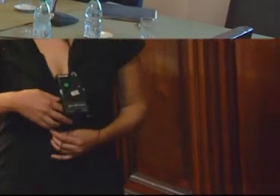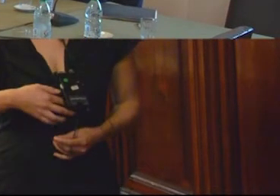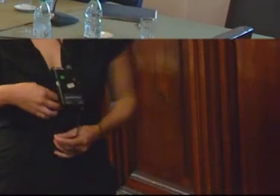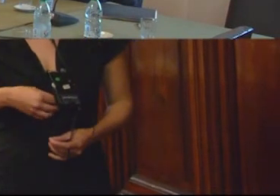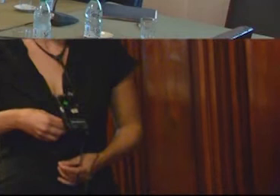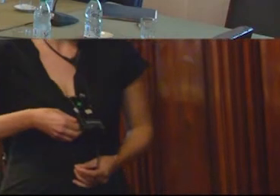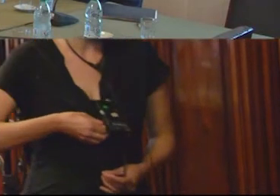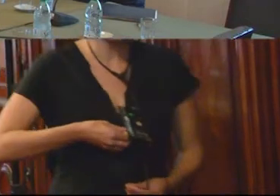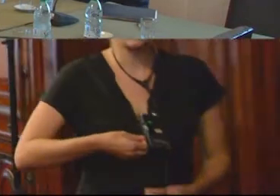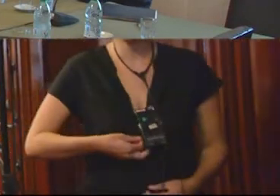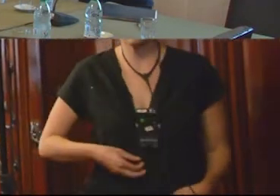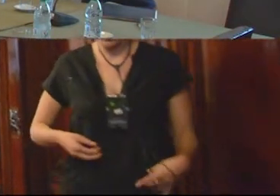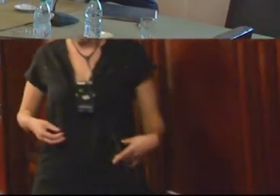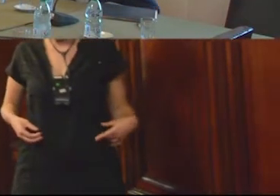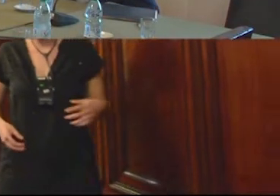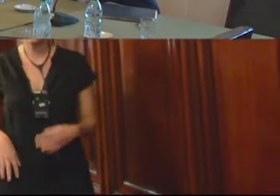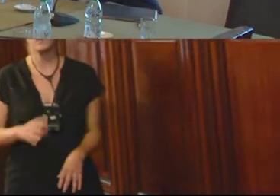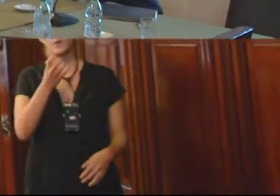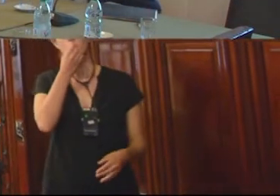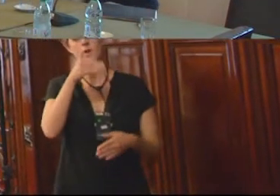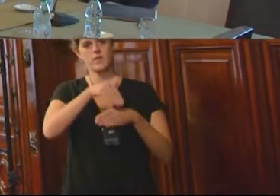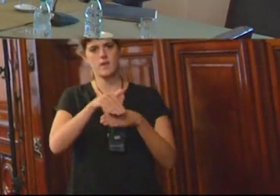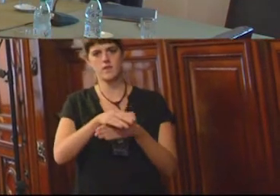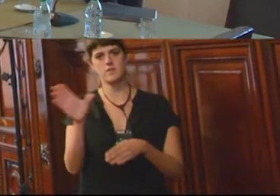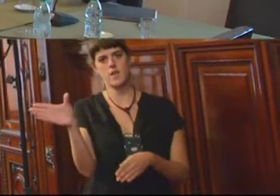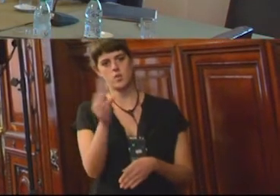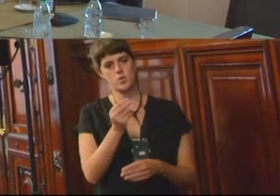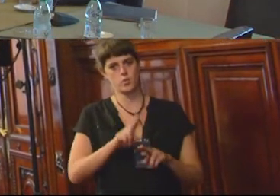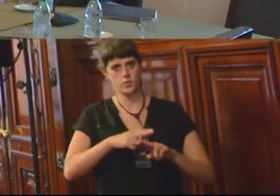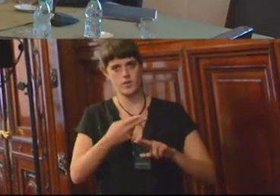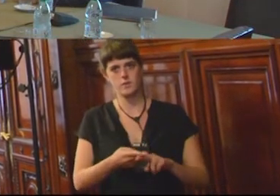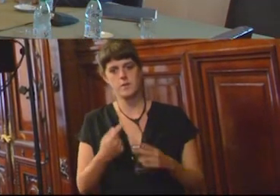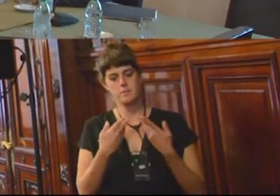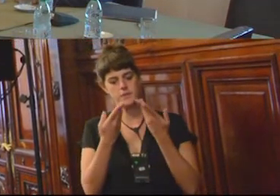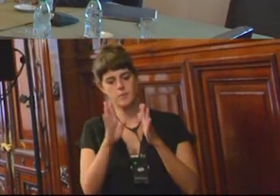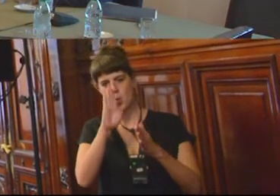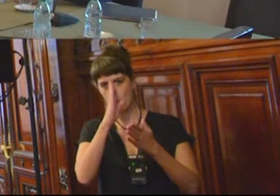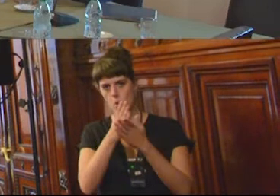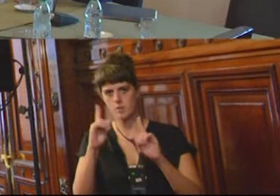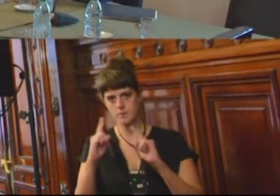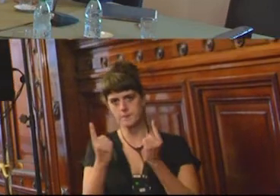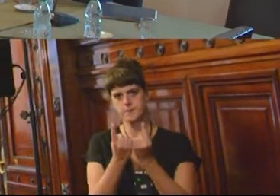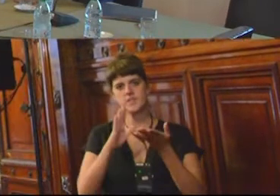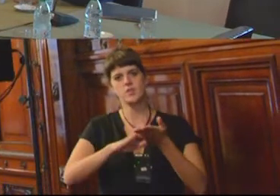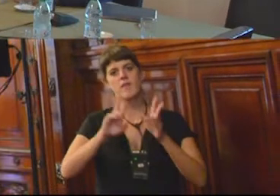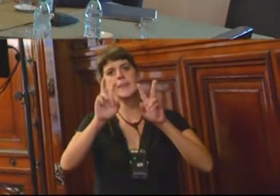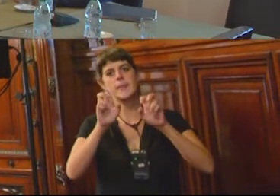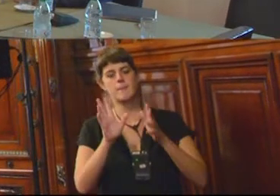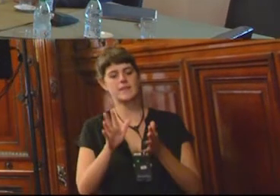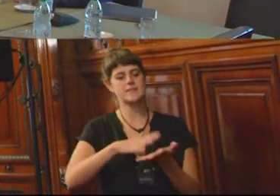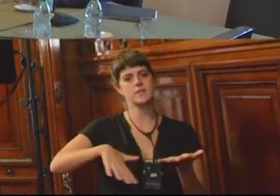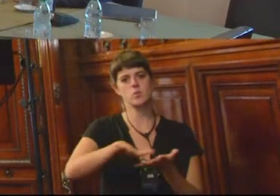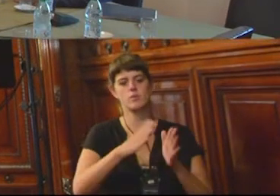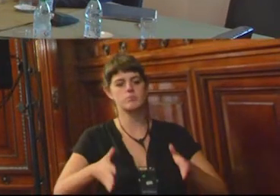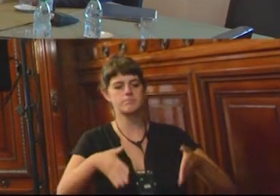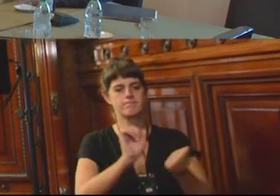Empezamos nuestra última audiencia de esta tarde, que está referida a la situación penitenciaria en las Américas. Es una